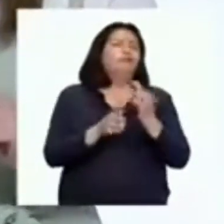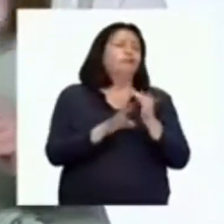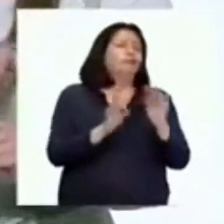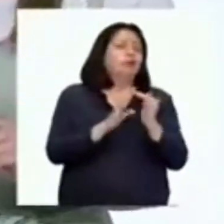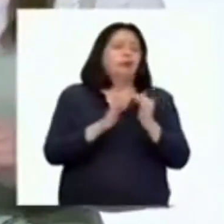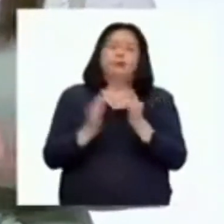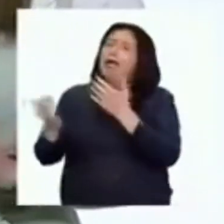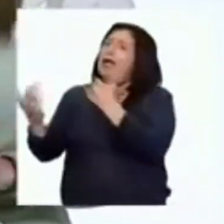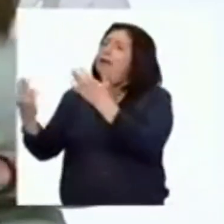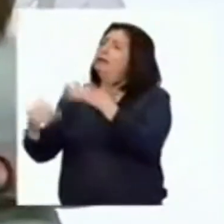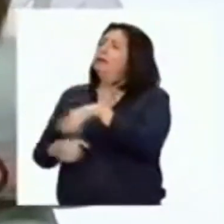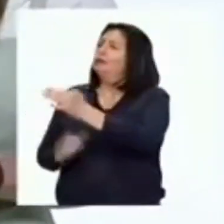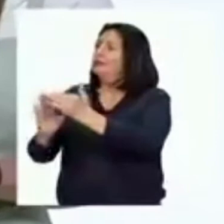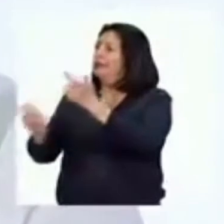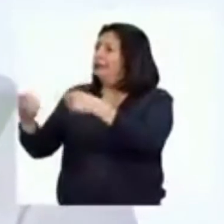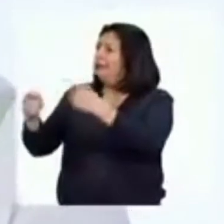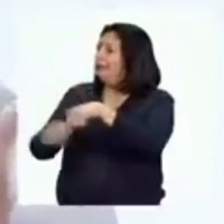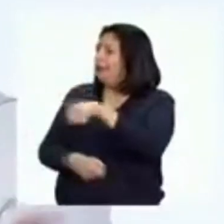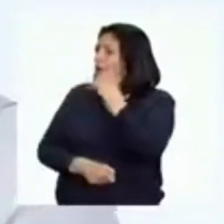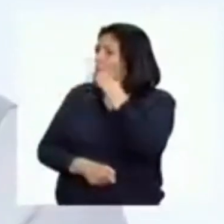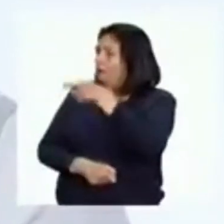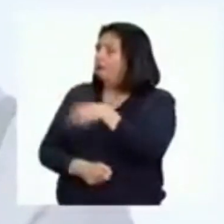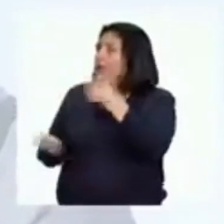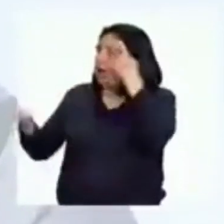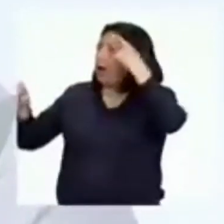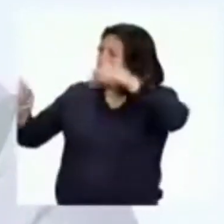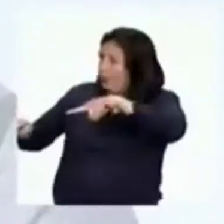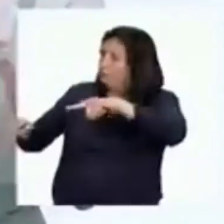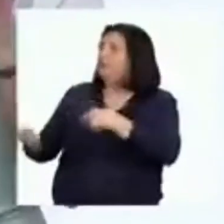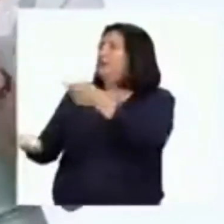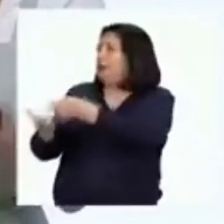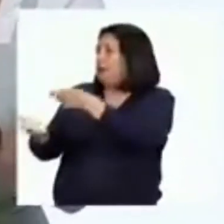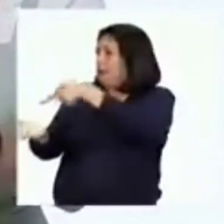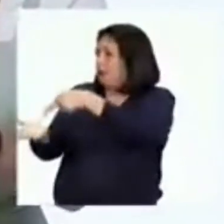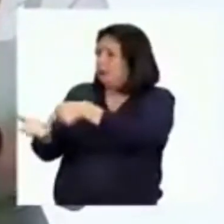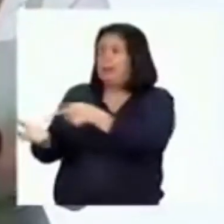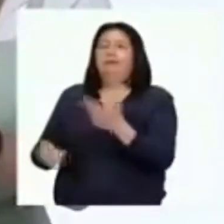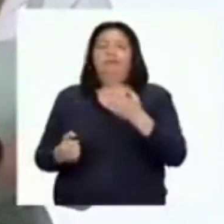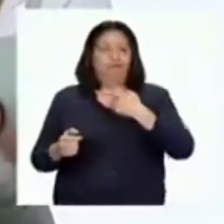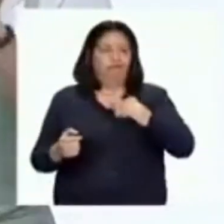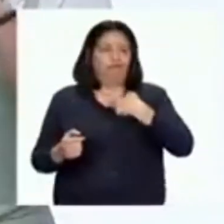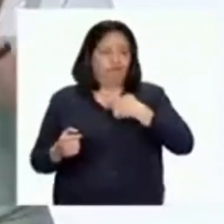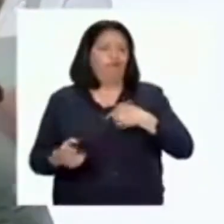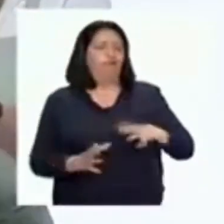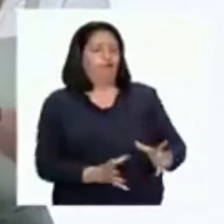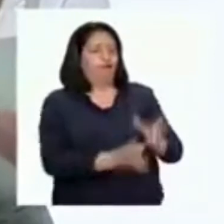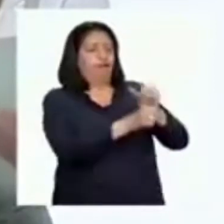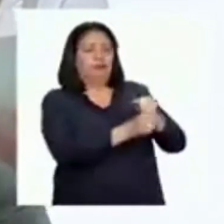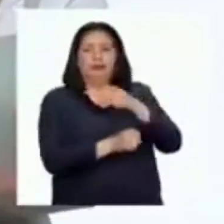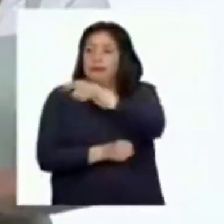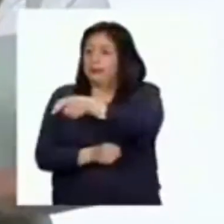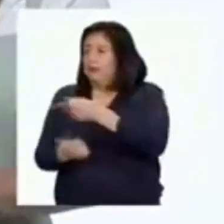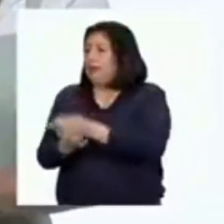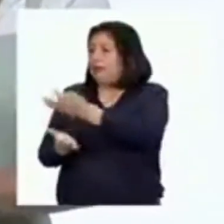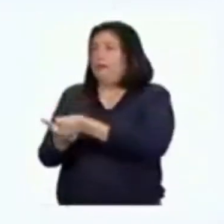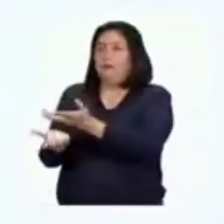Melchor y llegaron a un acuerdo para pagar la deuda. ¿Cuál fue el acuerdo? Ella haría juanes y Melchor los